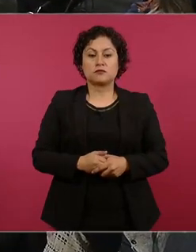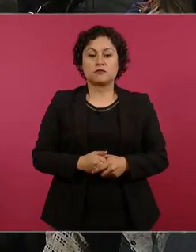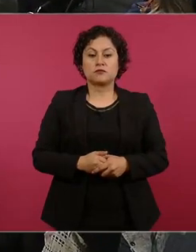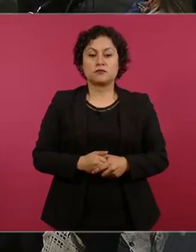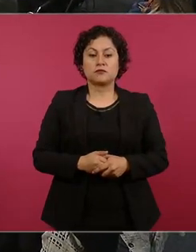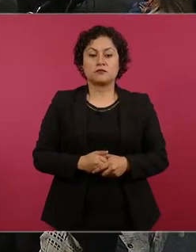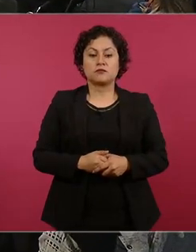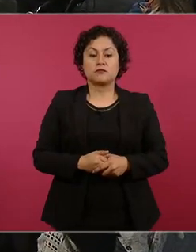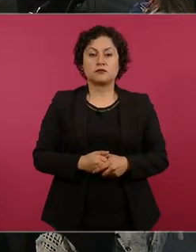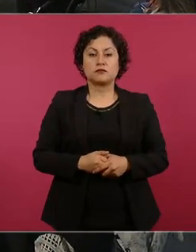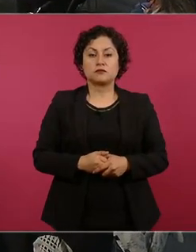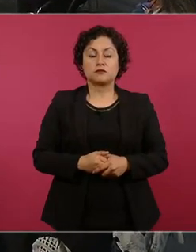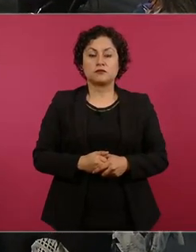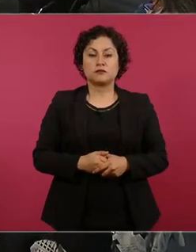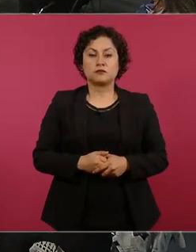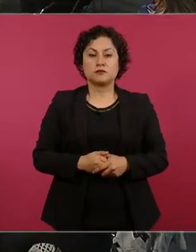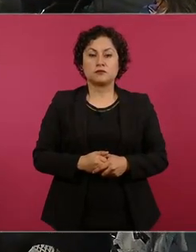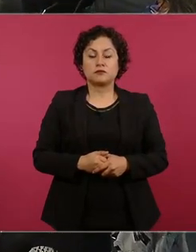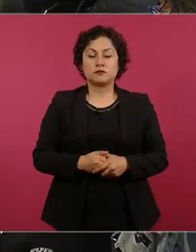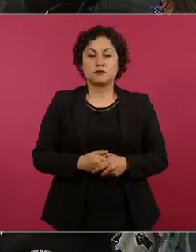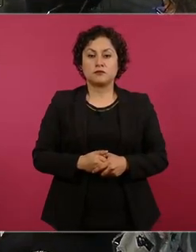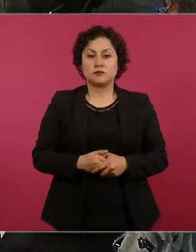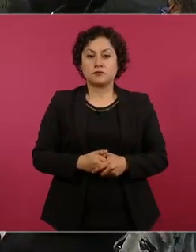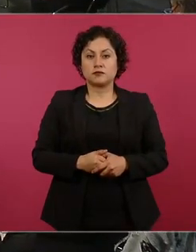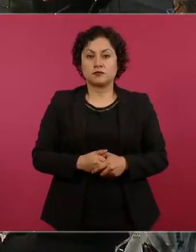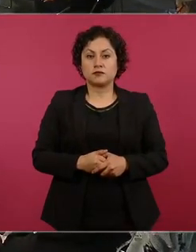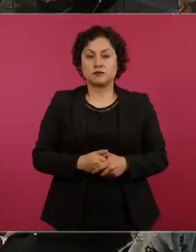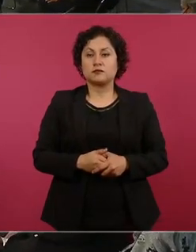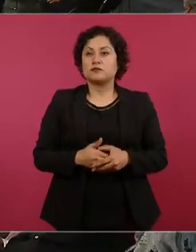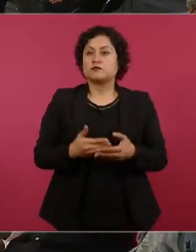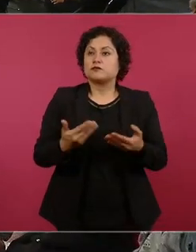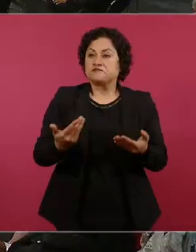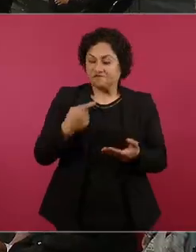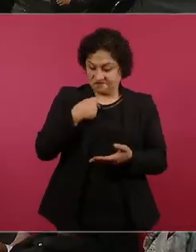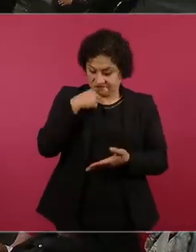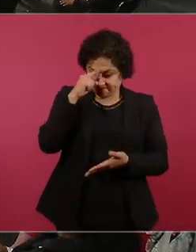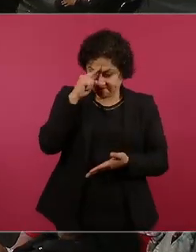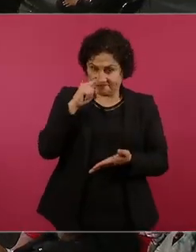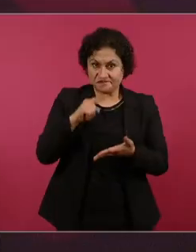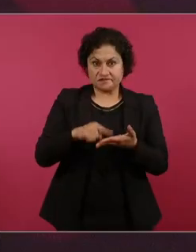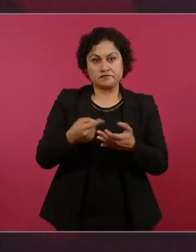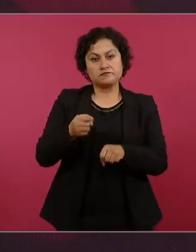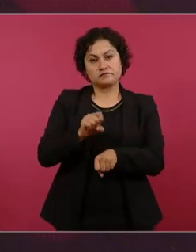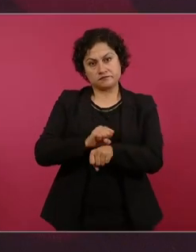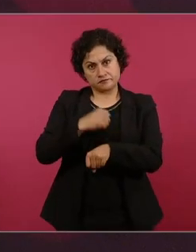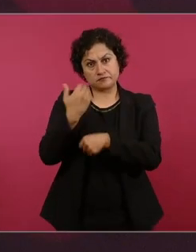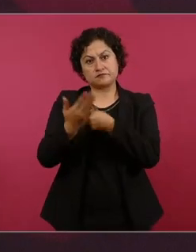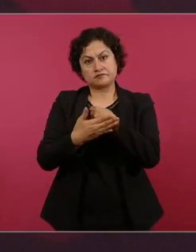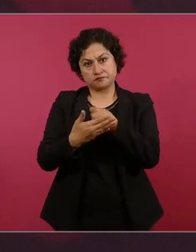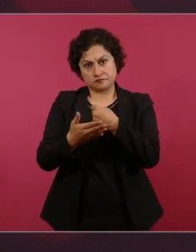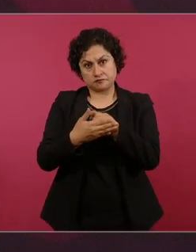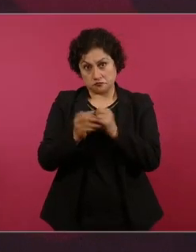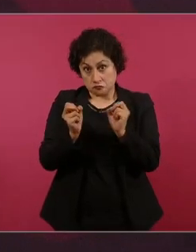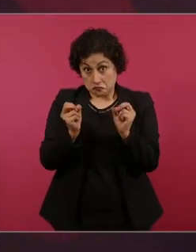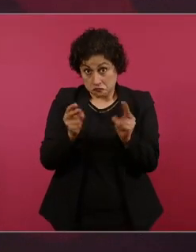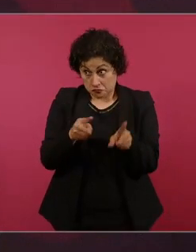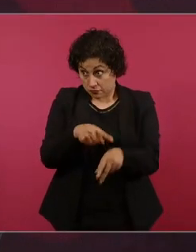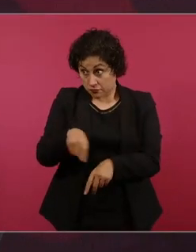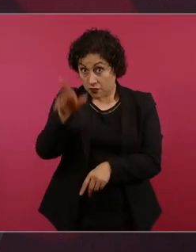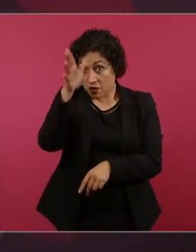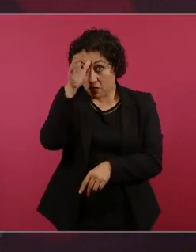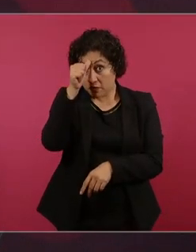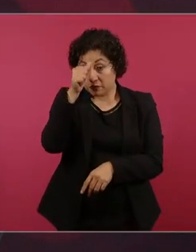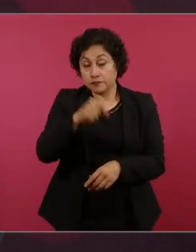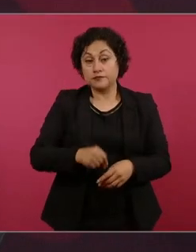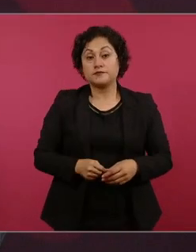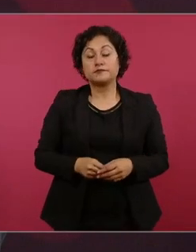pues tendría que ser la semana próxima si si les parece o